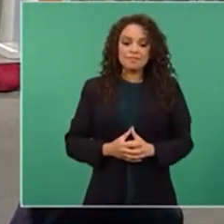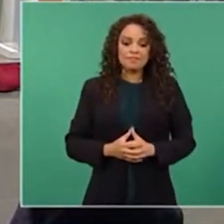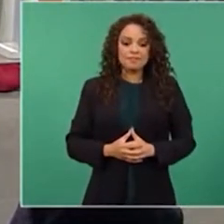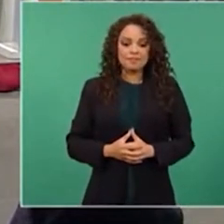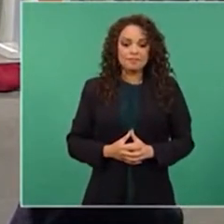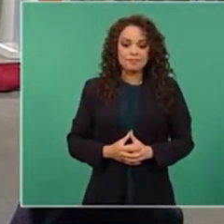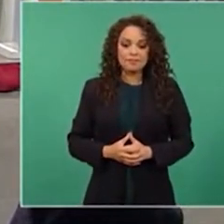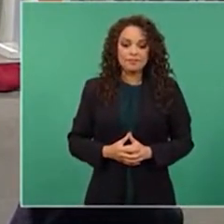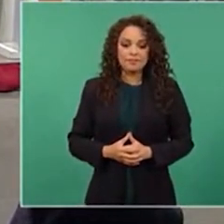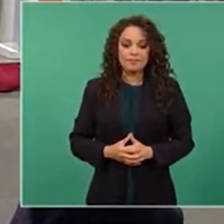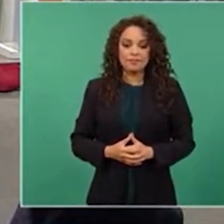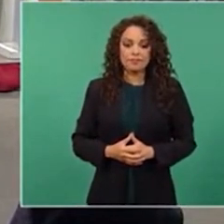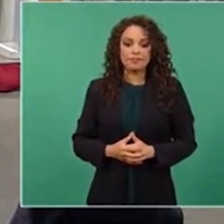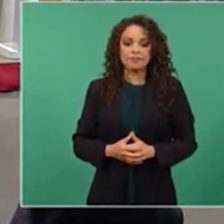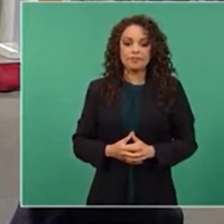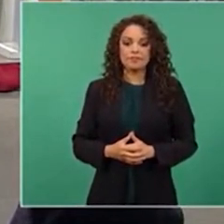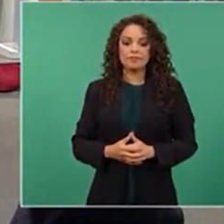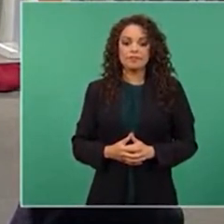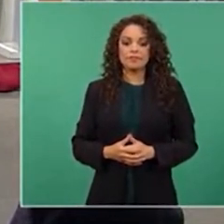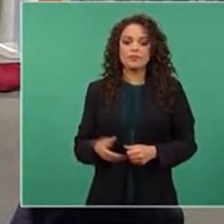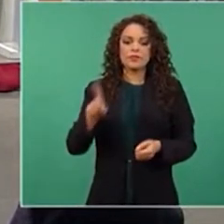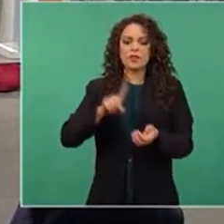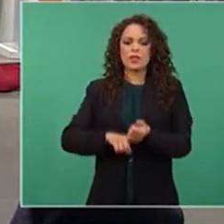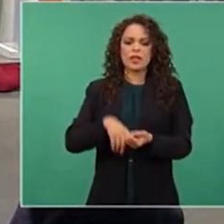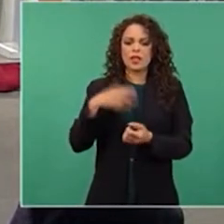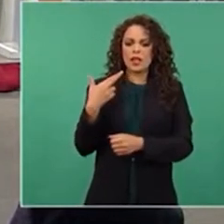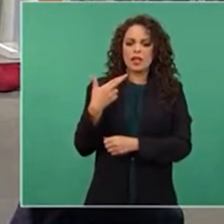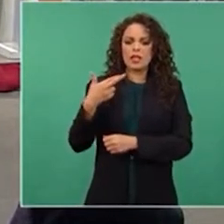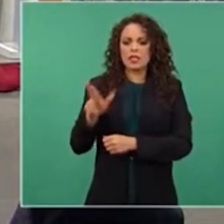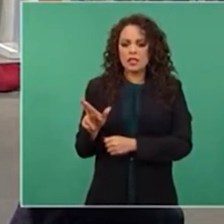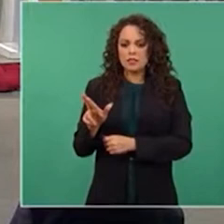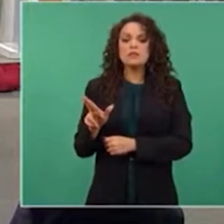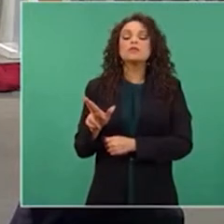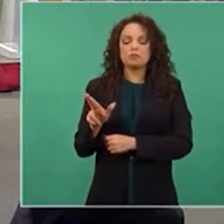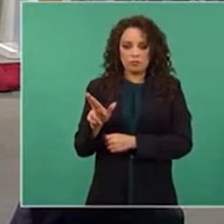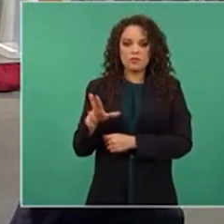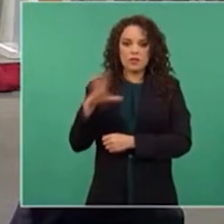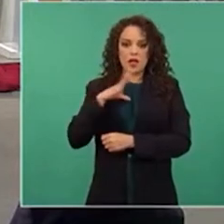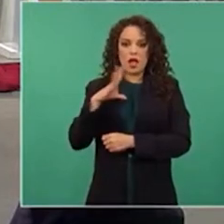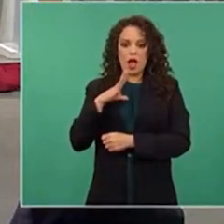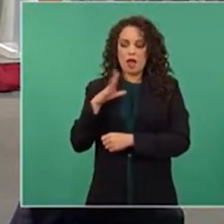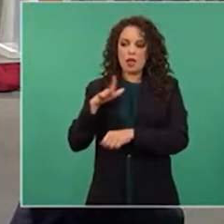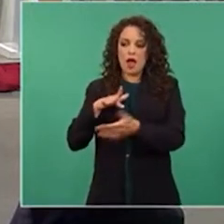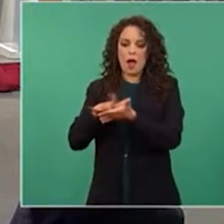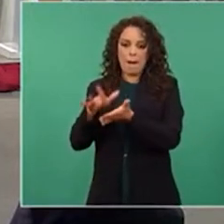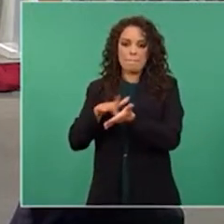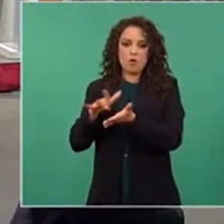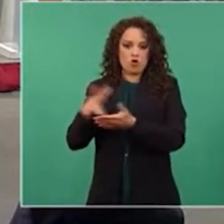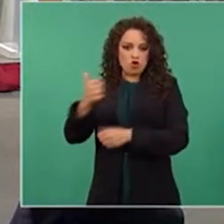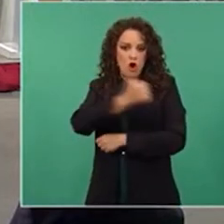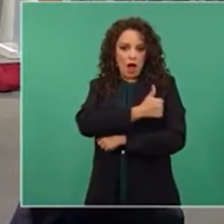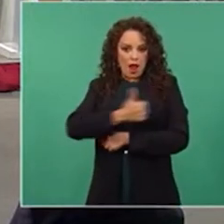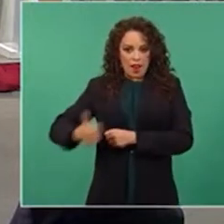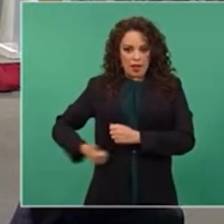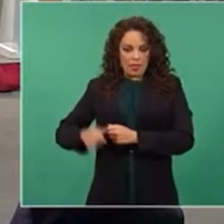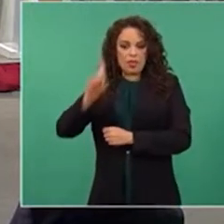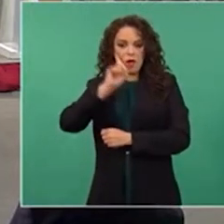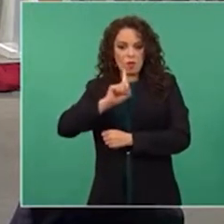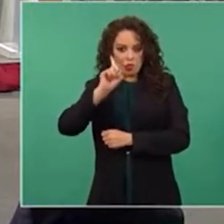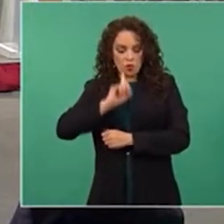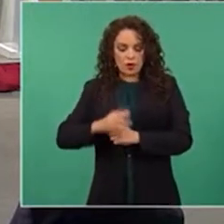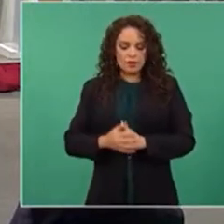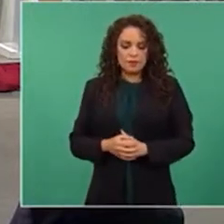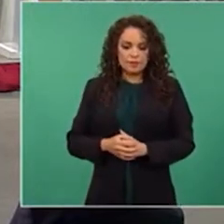...incluso de la industria restaurantera van a tener acompañamiento directo de la alcaldesa. Yo quiero y le apuesto a una